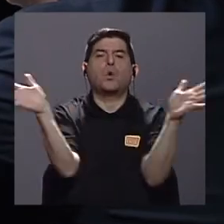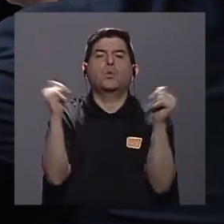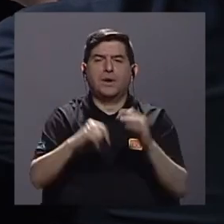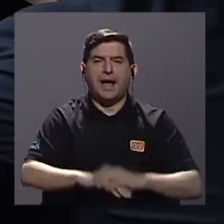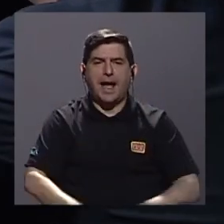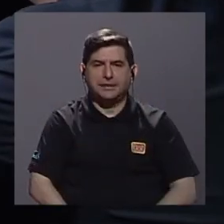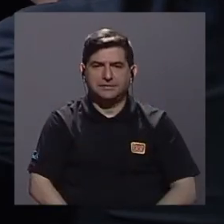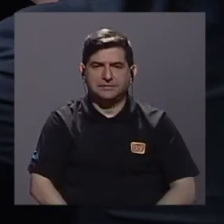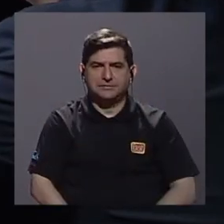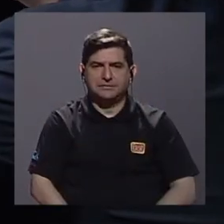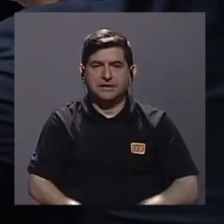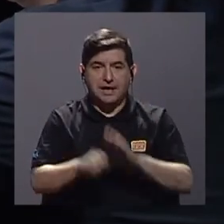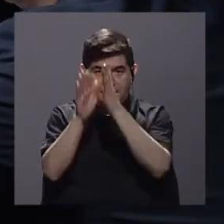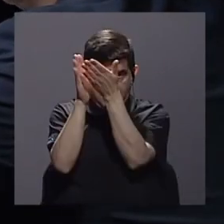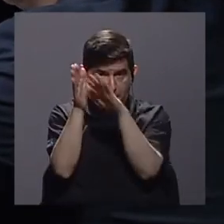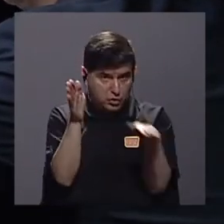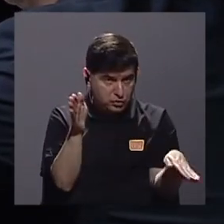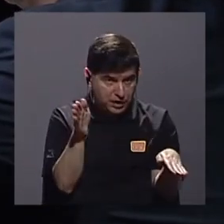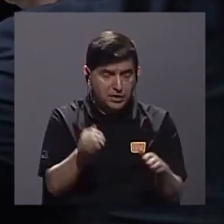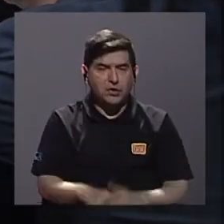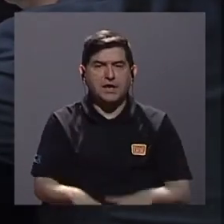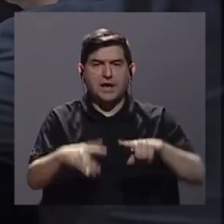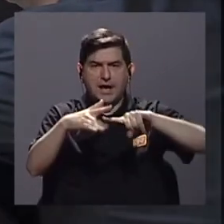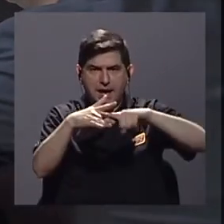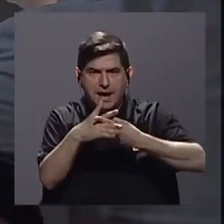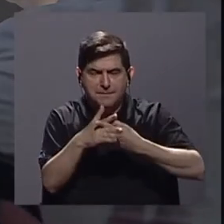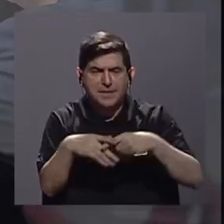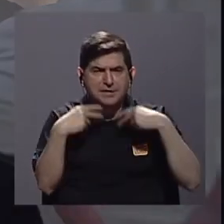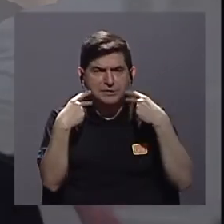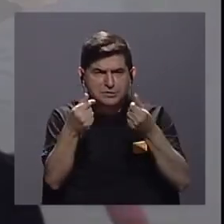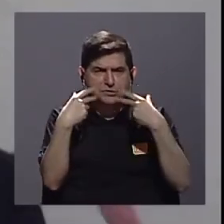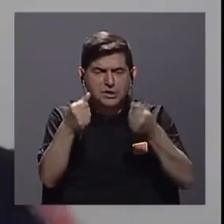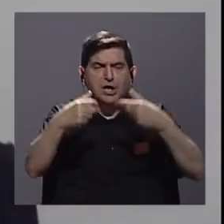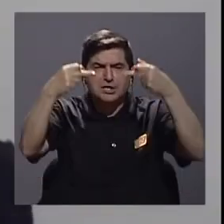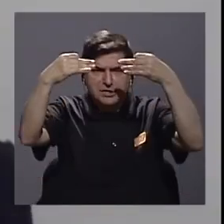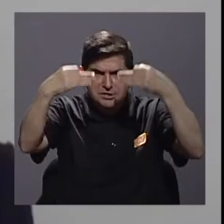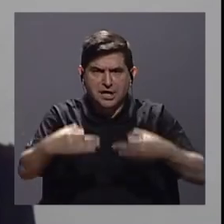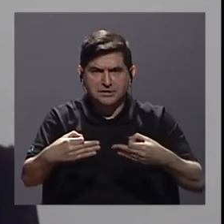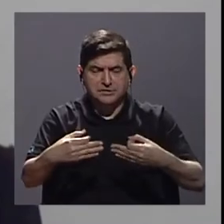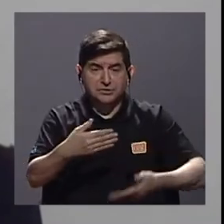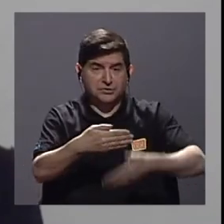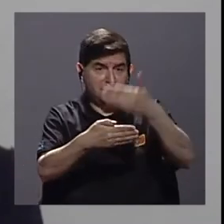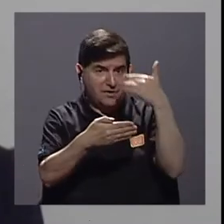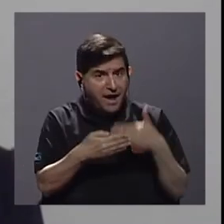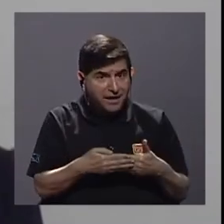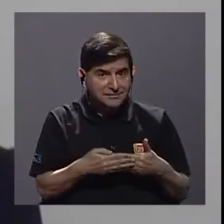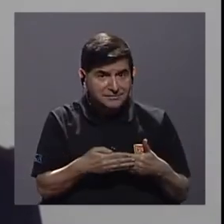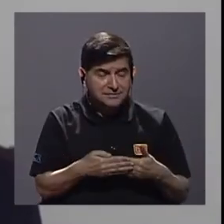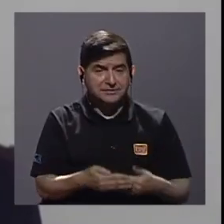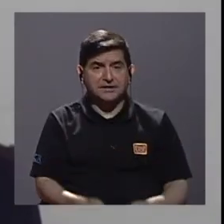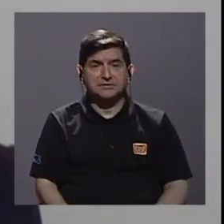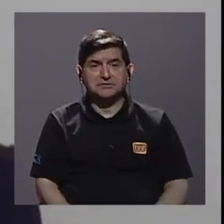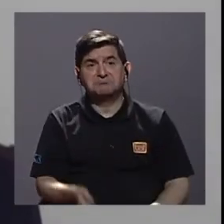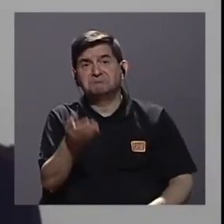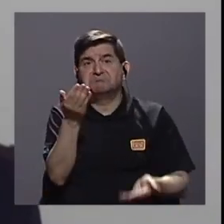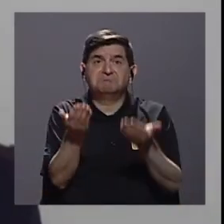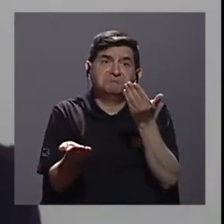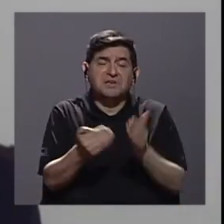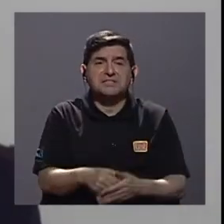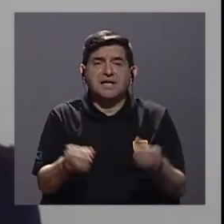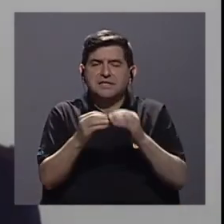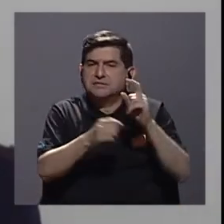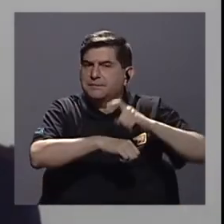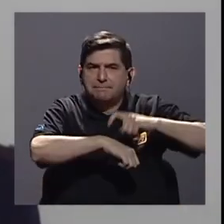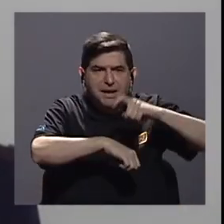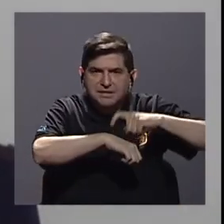En el caso de la Contraloría, ¿verdad?, donde se empiezan a acelerar la toma de decisiones que antes tomaban un mayor